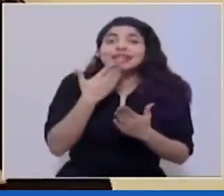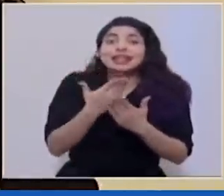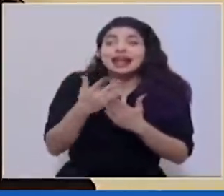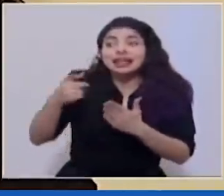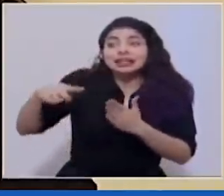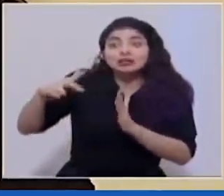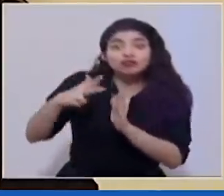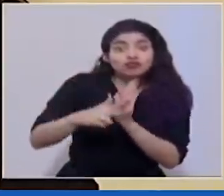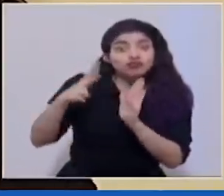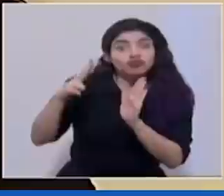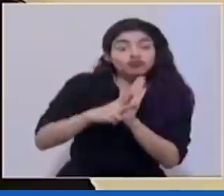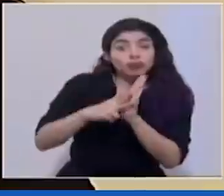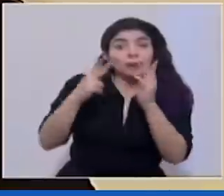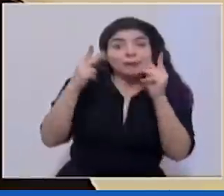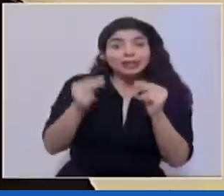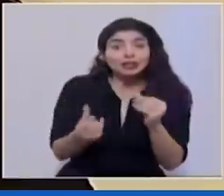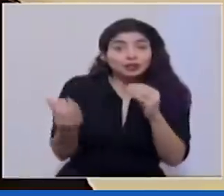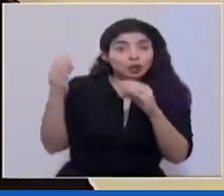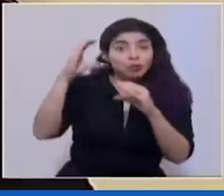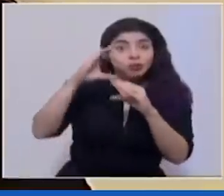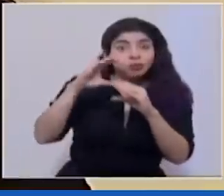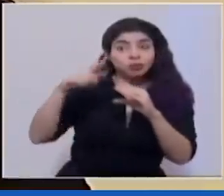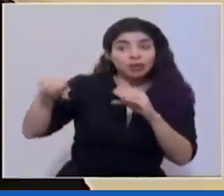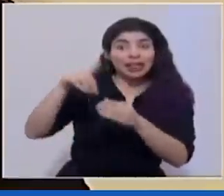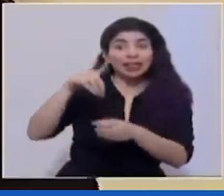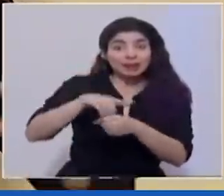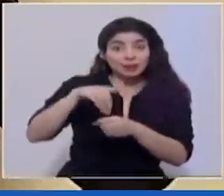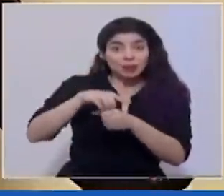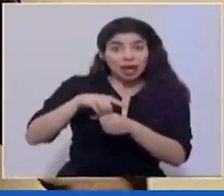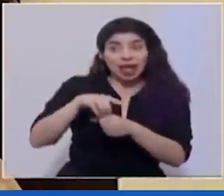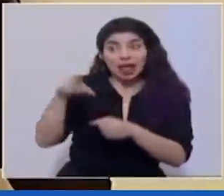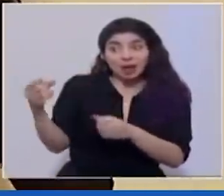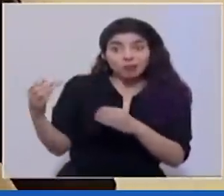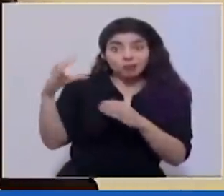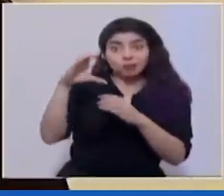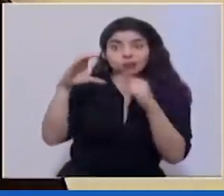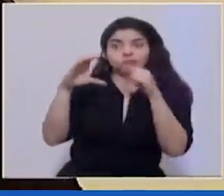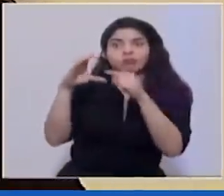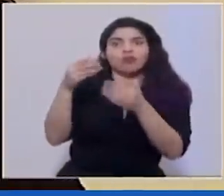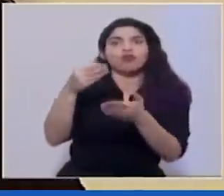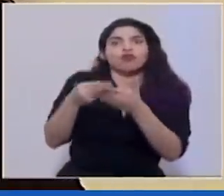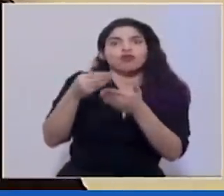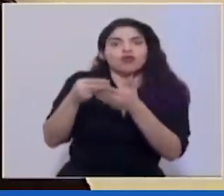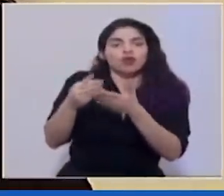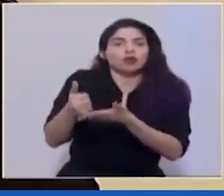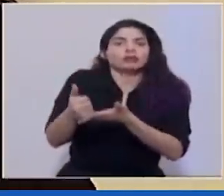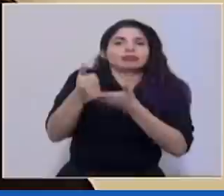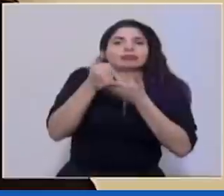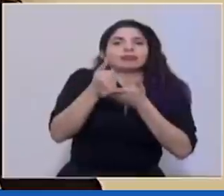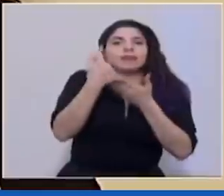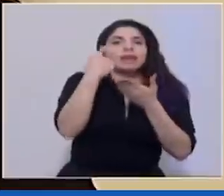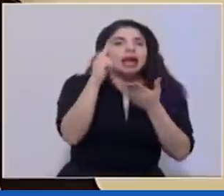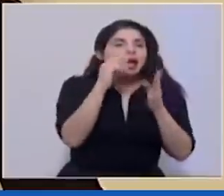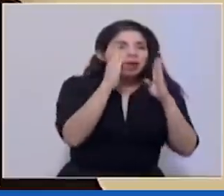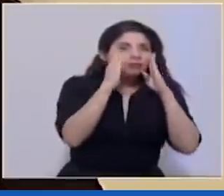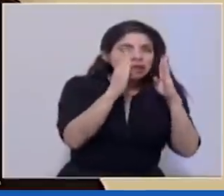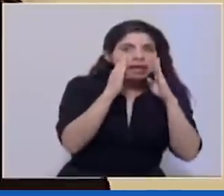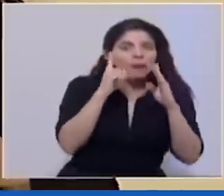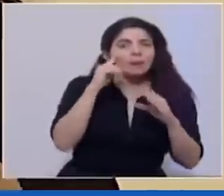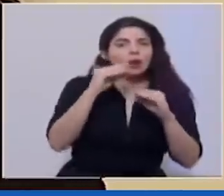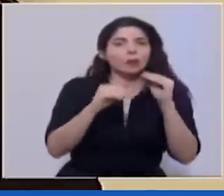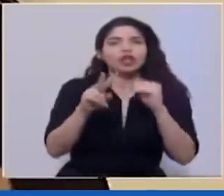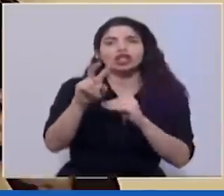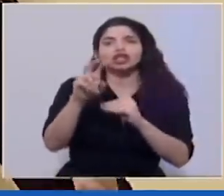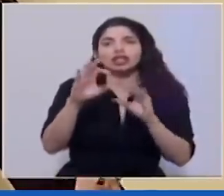aprobación del presupuesto extraordinario por parte de las y los diputados podremos contar con recursos adicionales para cubrir al menos a 200